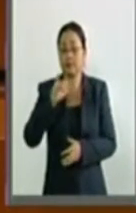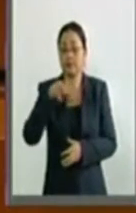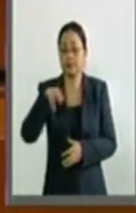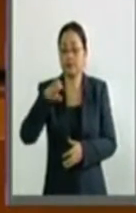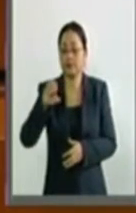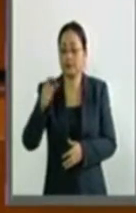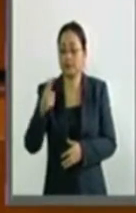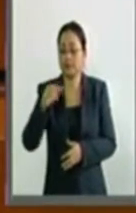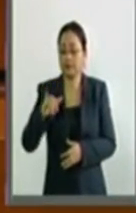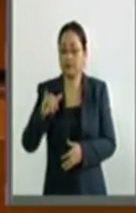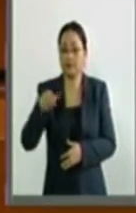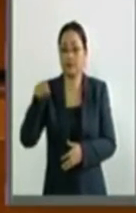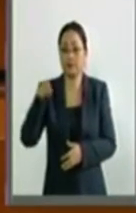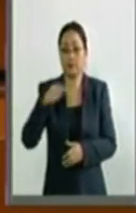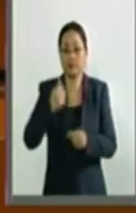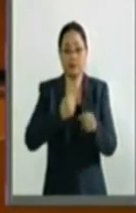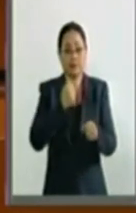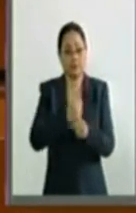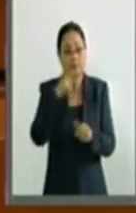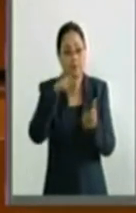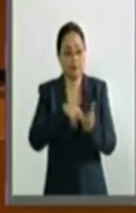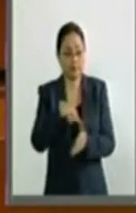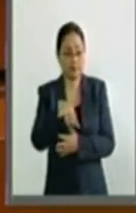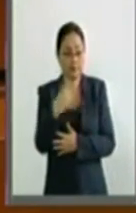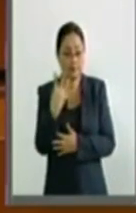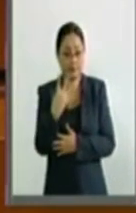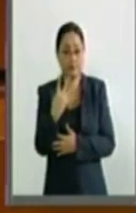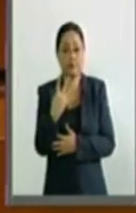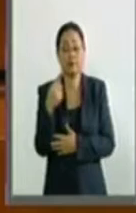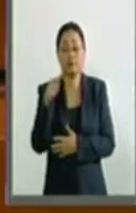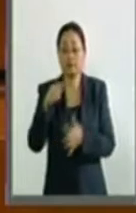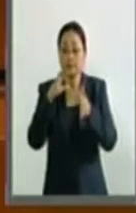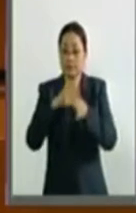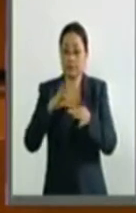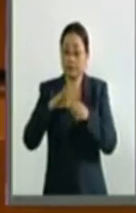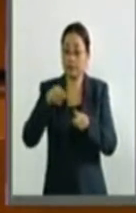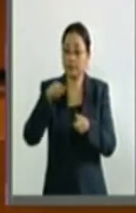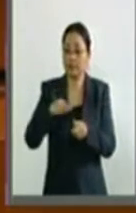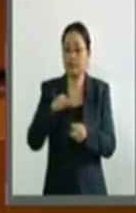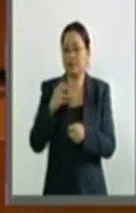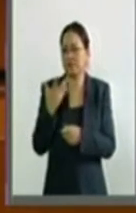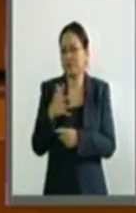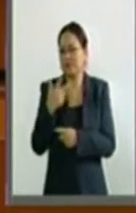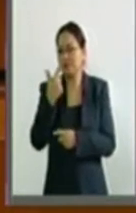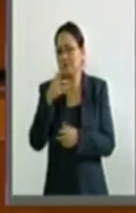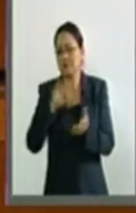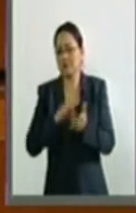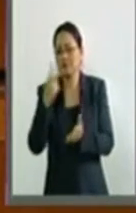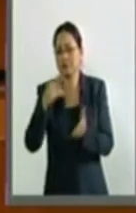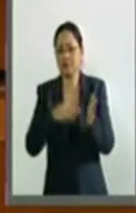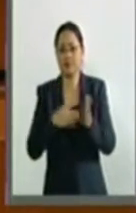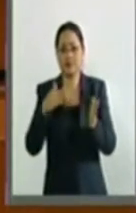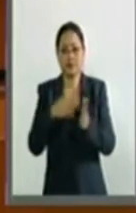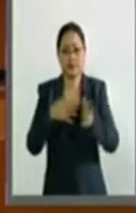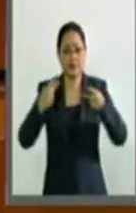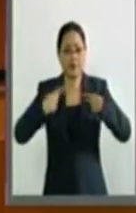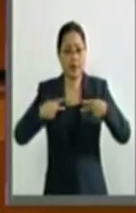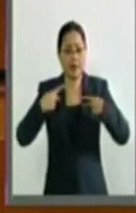Estadística y Geografía para el 2014, revelan que casi 7.2 millones de personas